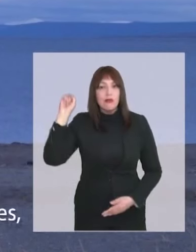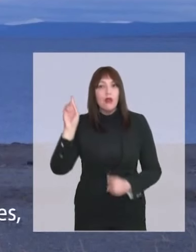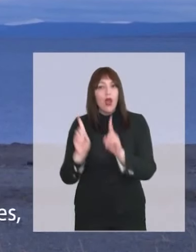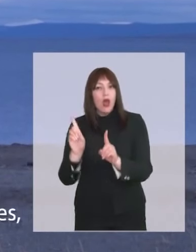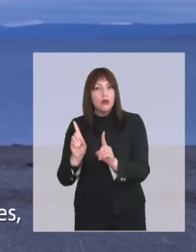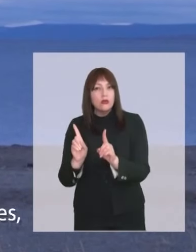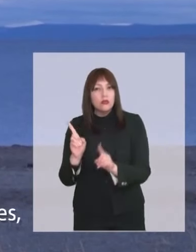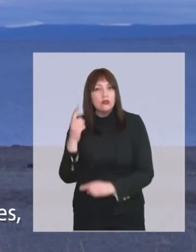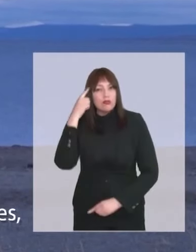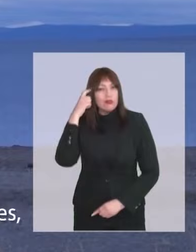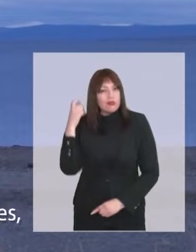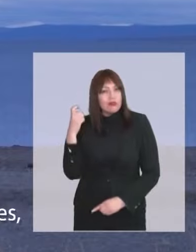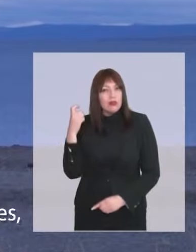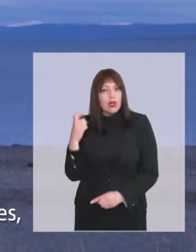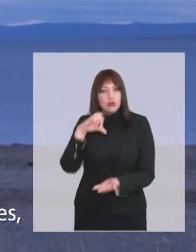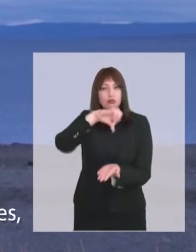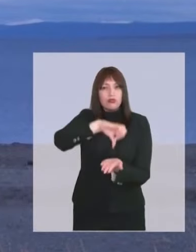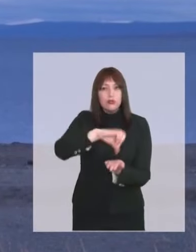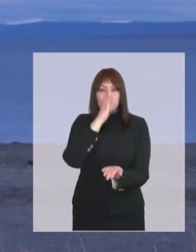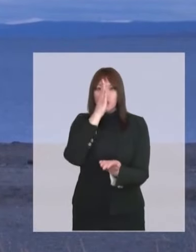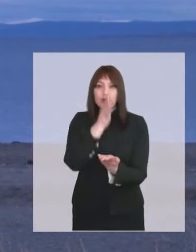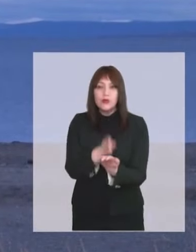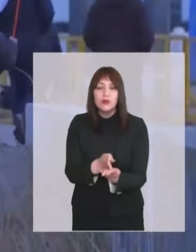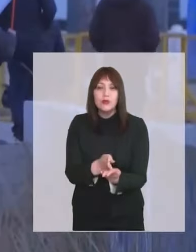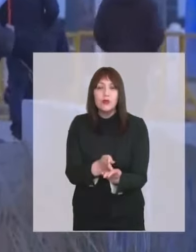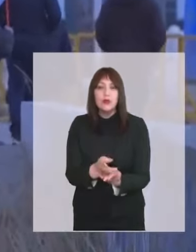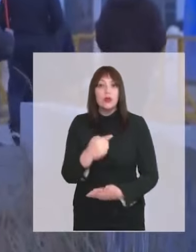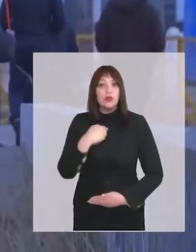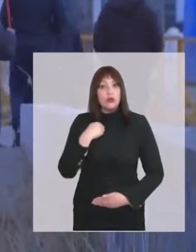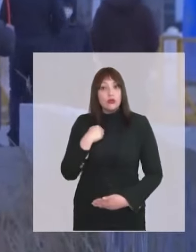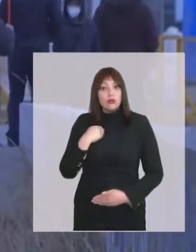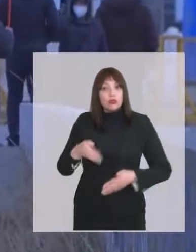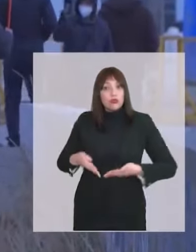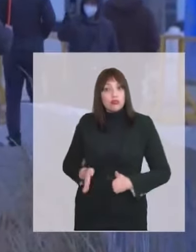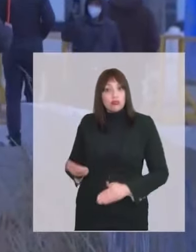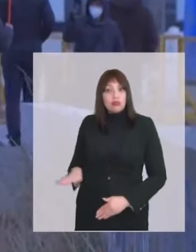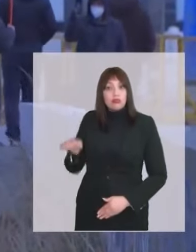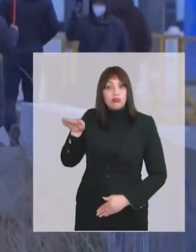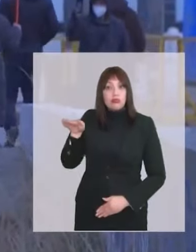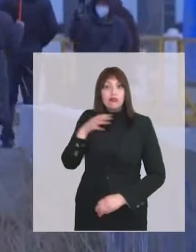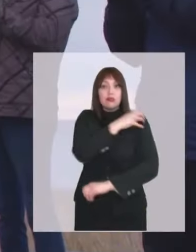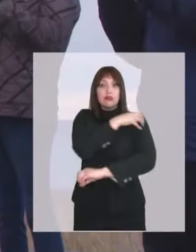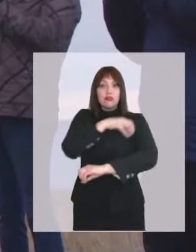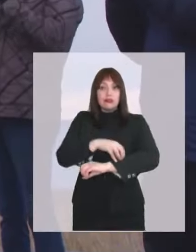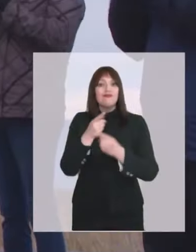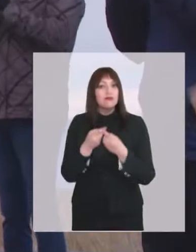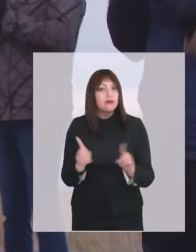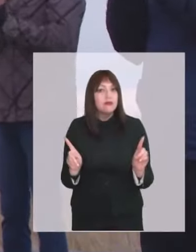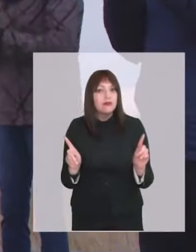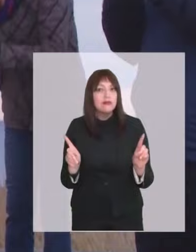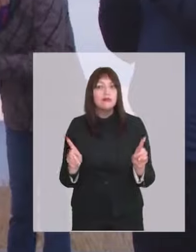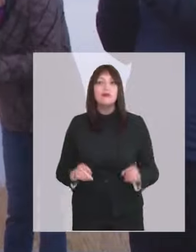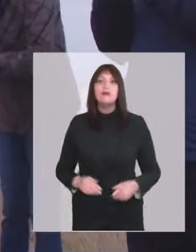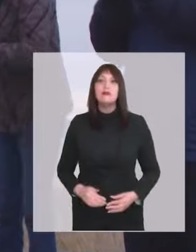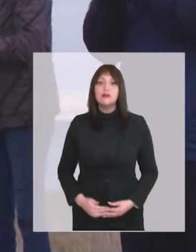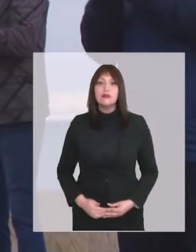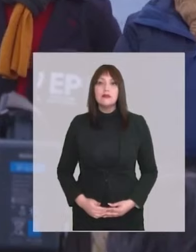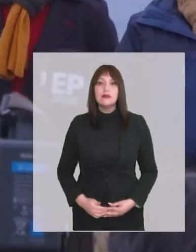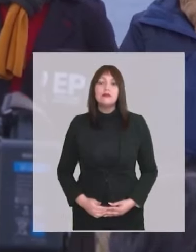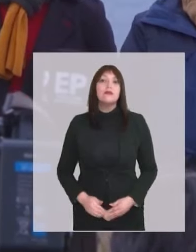Algunos creen que esto se trata de centralizar las decisiones, pero yo que nací y me crié en región, sé que se trata justamente de lo contrario.